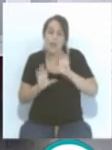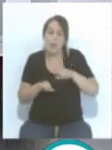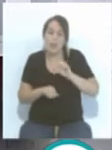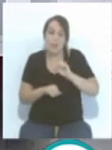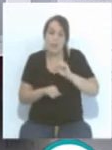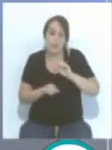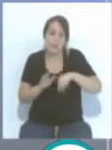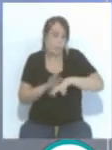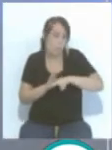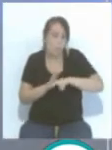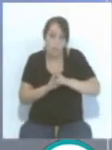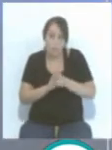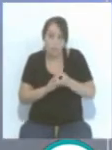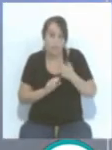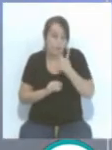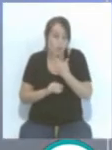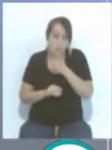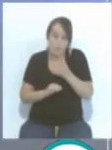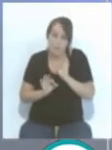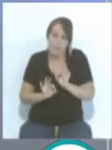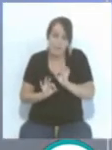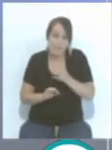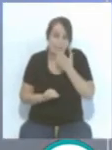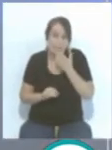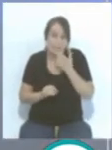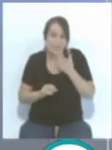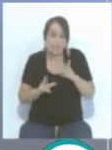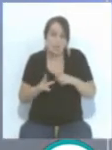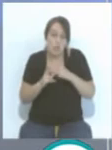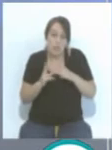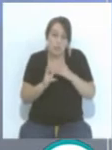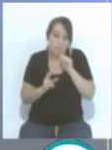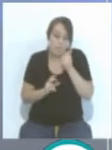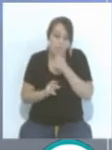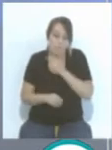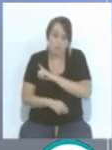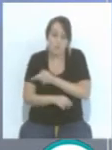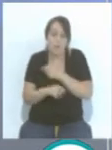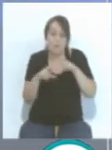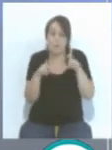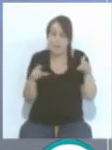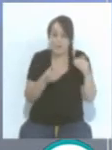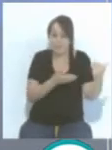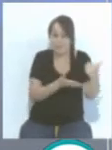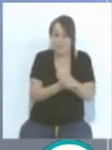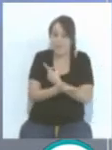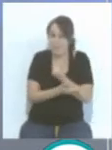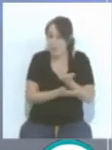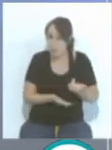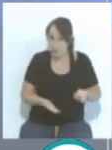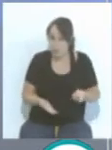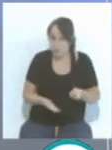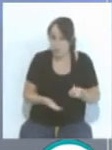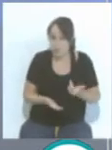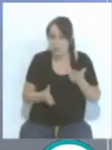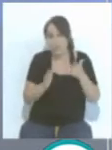hay que decirlo porque es así. Y lo que digo siempre, si la sociedad anónima deportiva, la empresa, gana dinero, quiere decir que